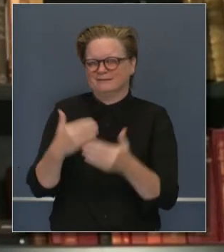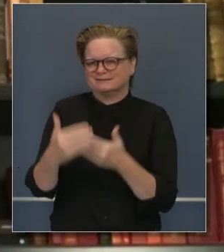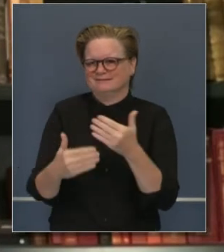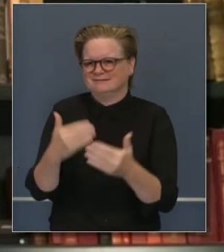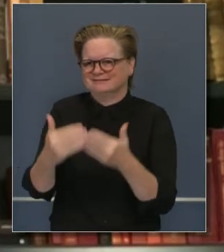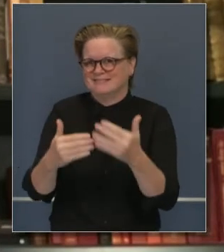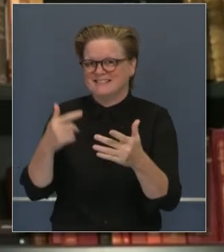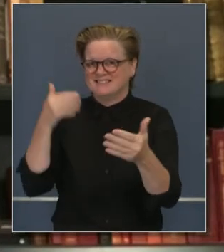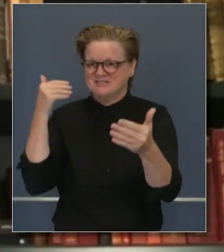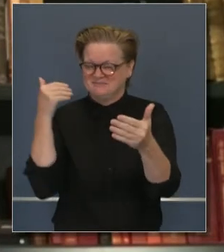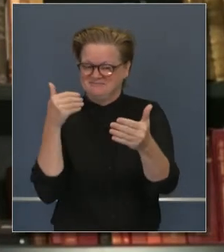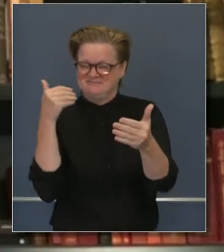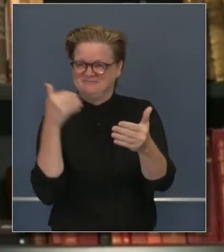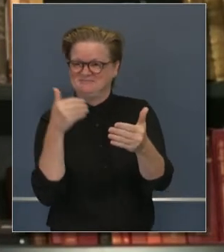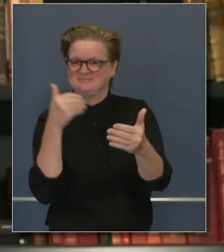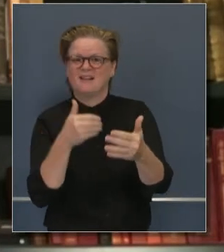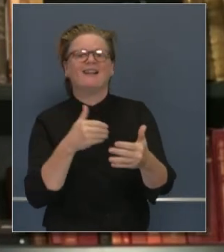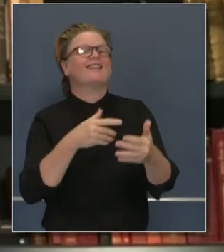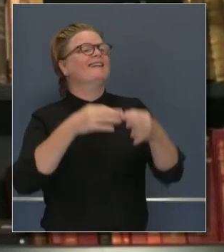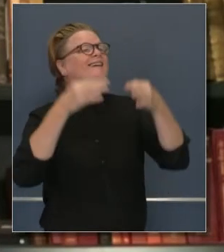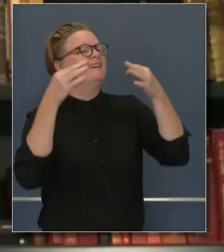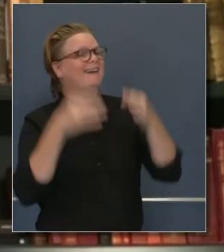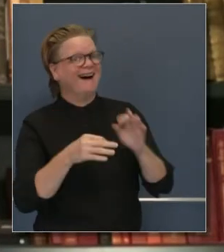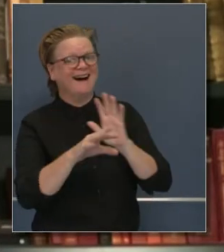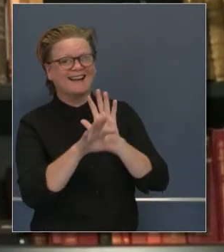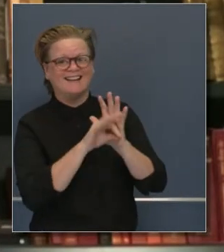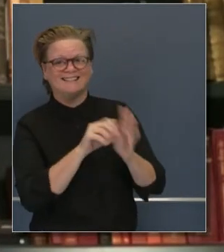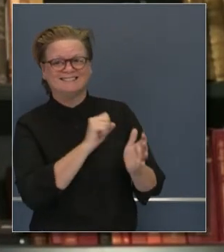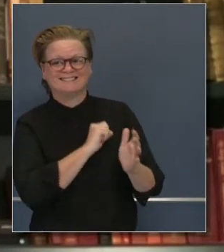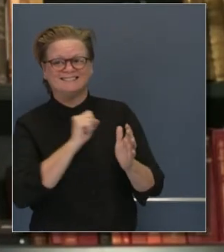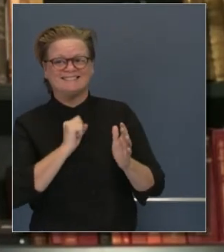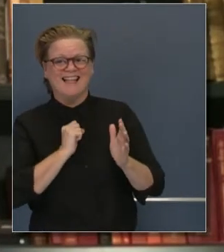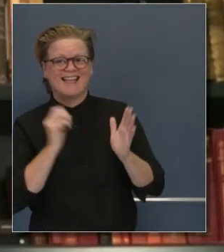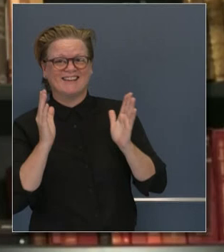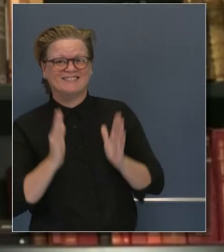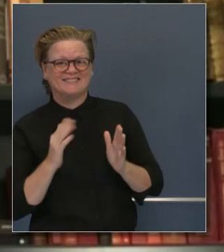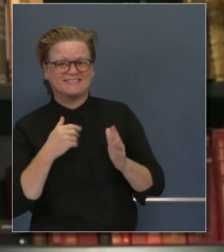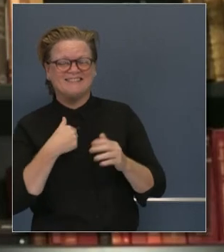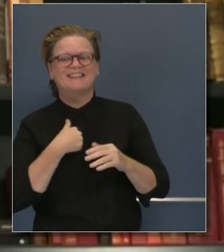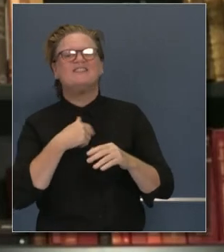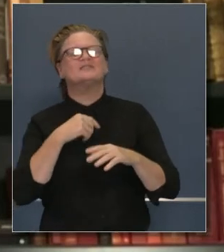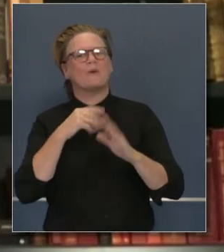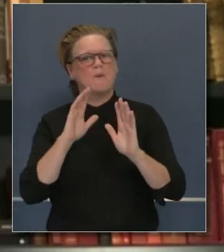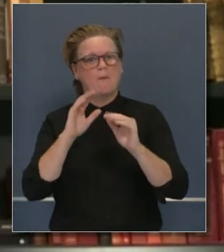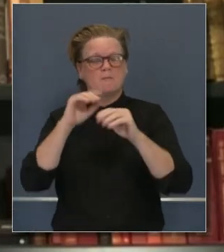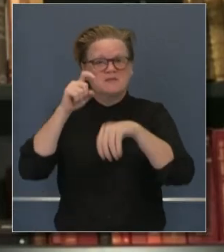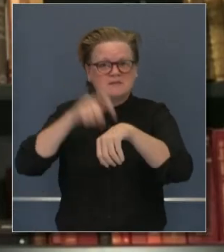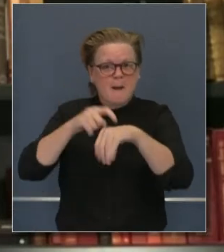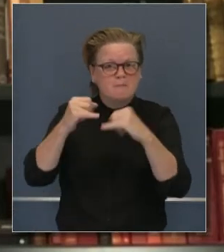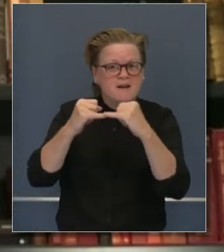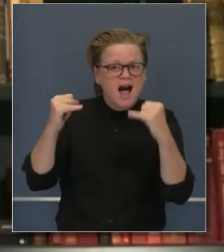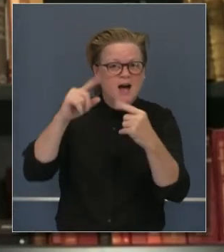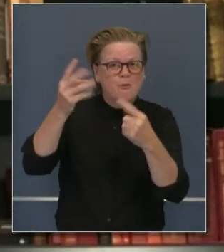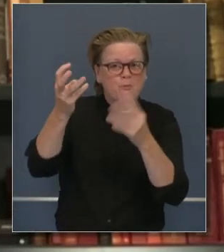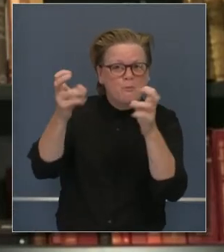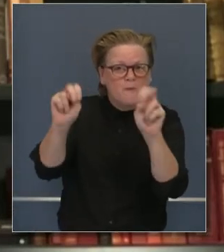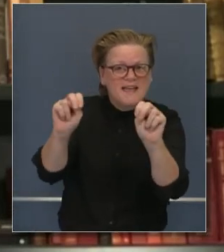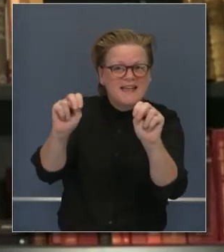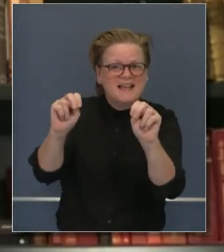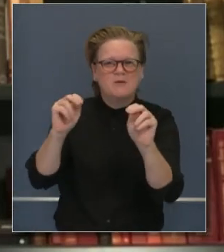llegándonos a esa decisión. No hay ninguna cronología que está rigiendo esta decisión.